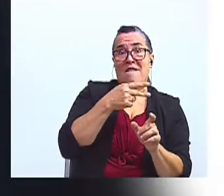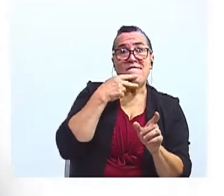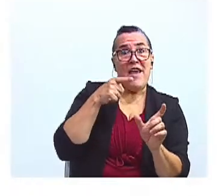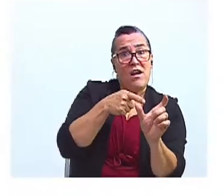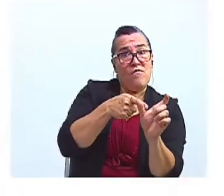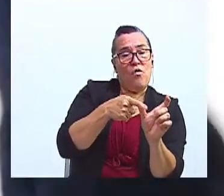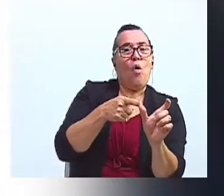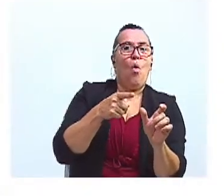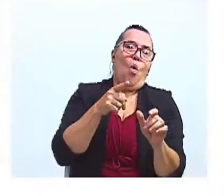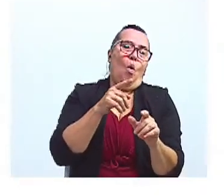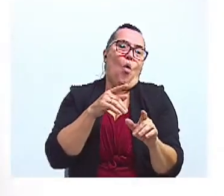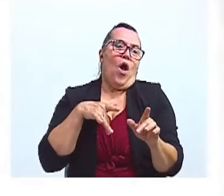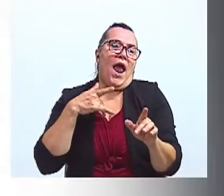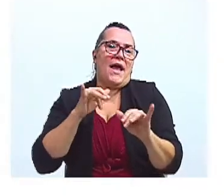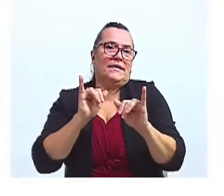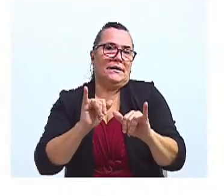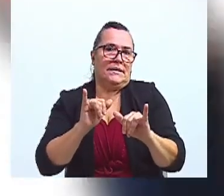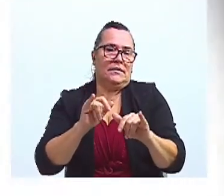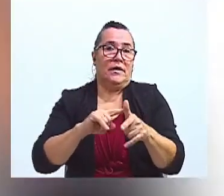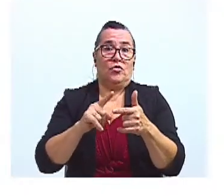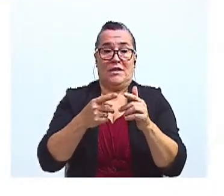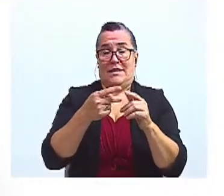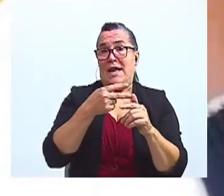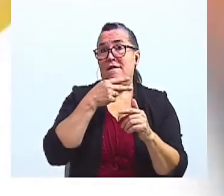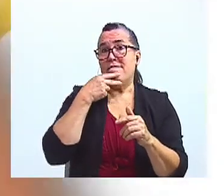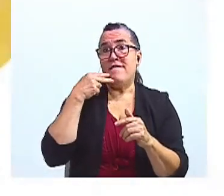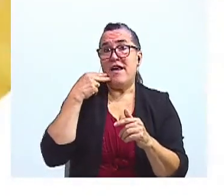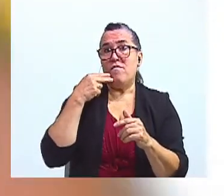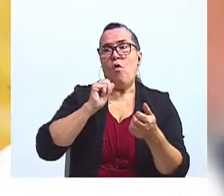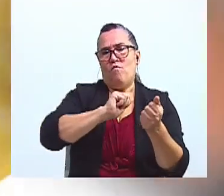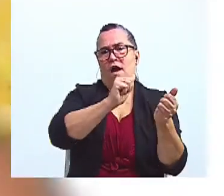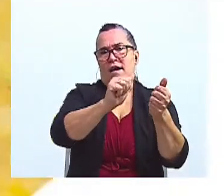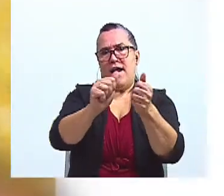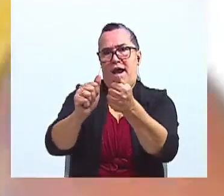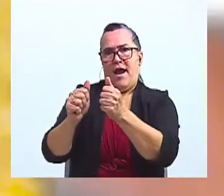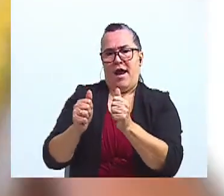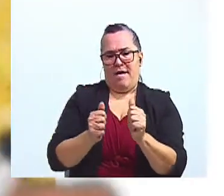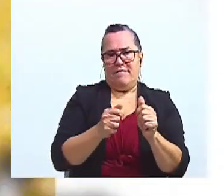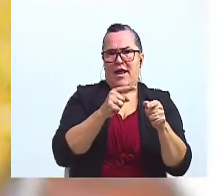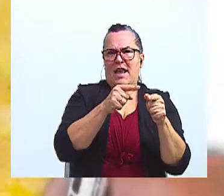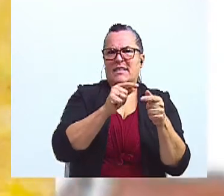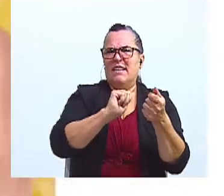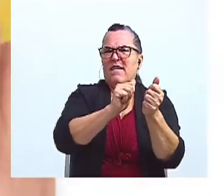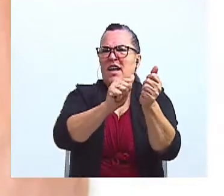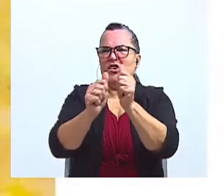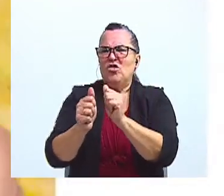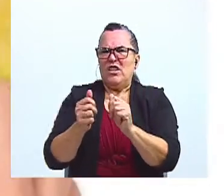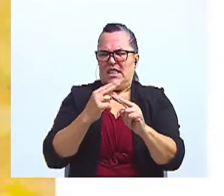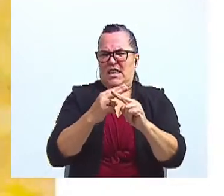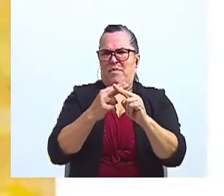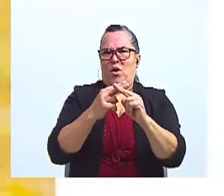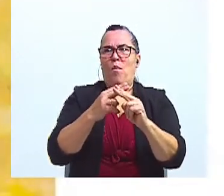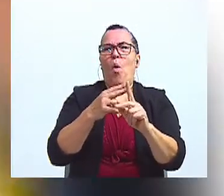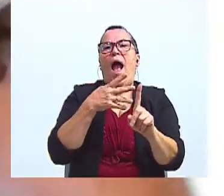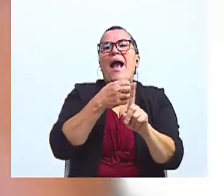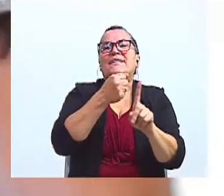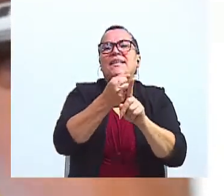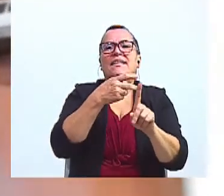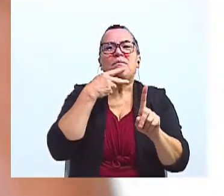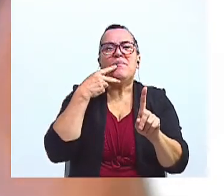Como se dijo al inicio, el verbo es variable. Estas variaciones se llaman accidentes verbales.